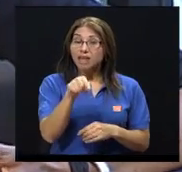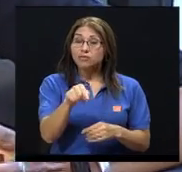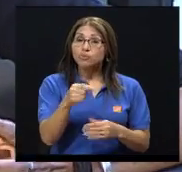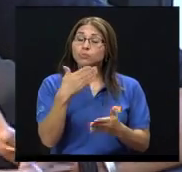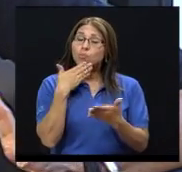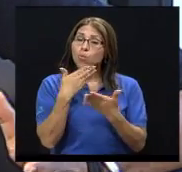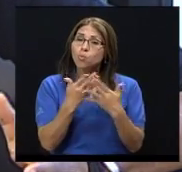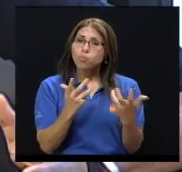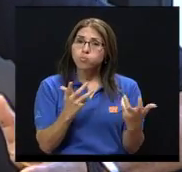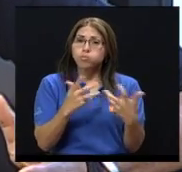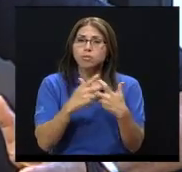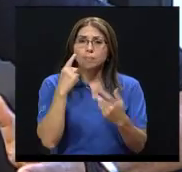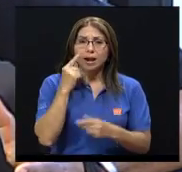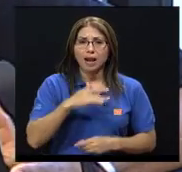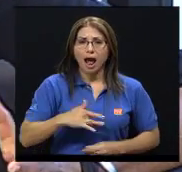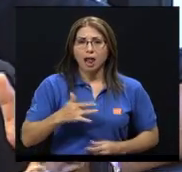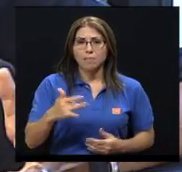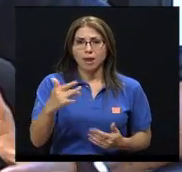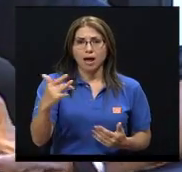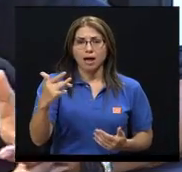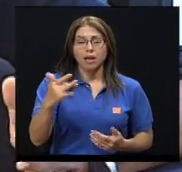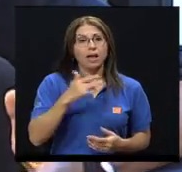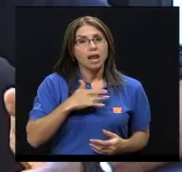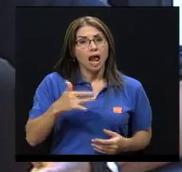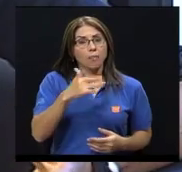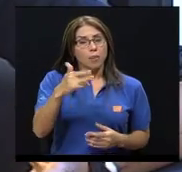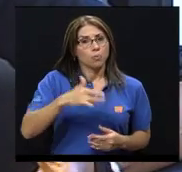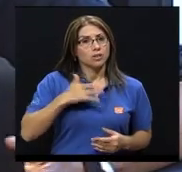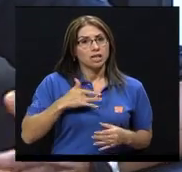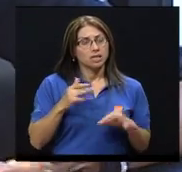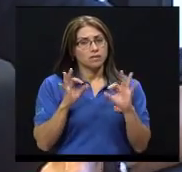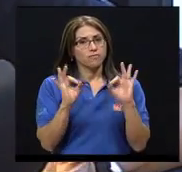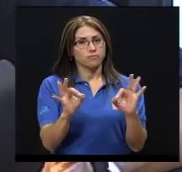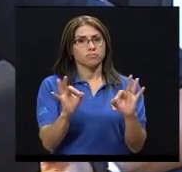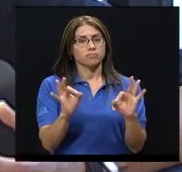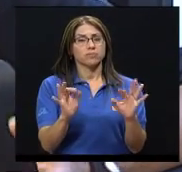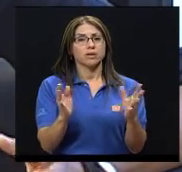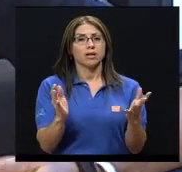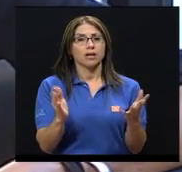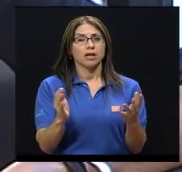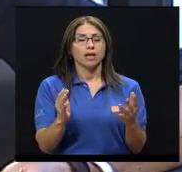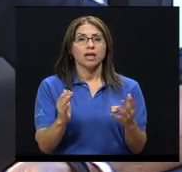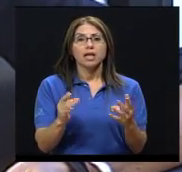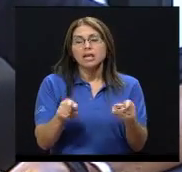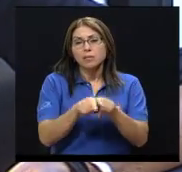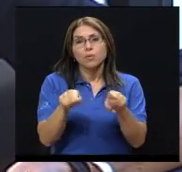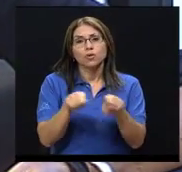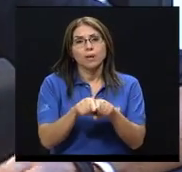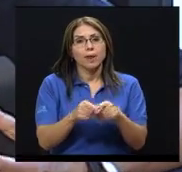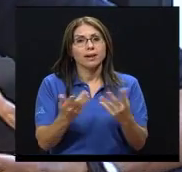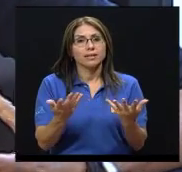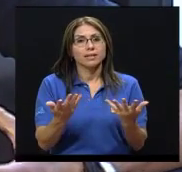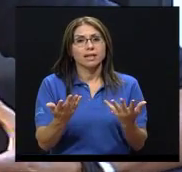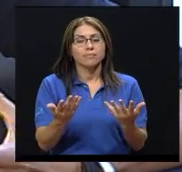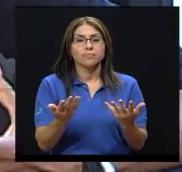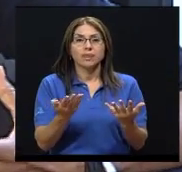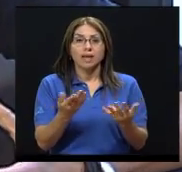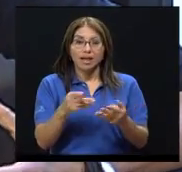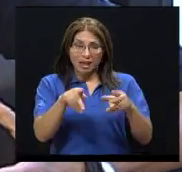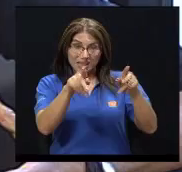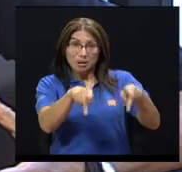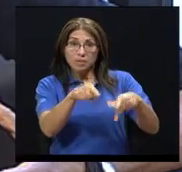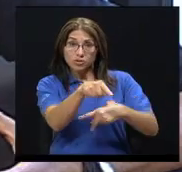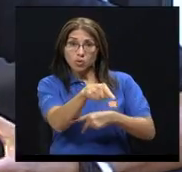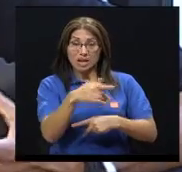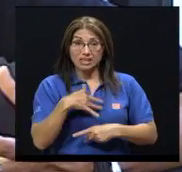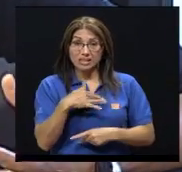espacio muy amable para el alma, digamos, un espacio donde el alma puede sentirse bienvenida y contenida, por una parte. Y por otra parte, donde se